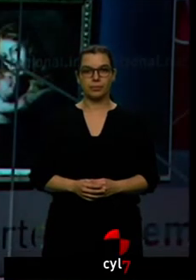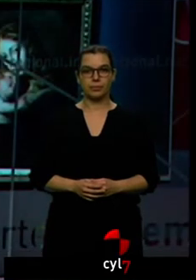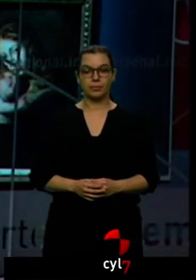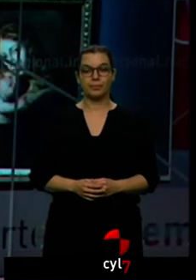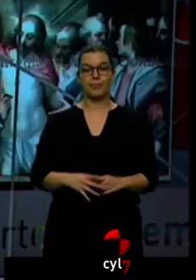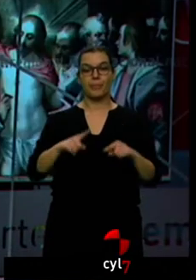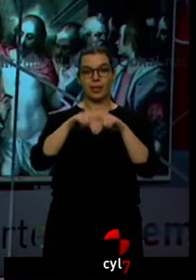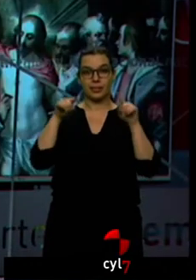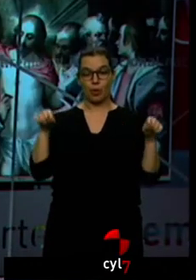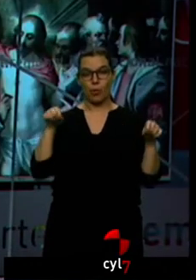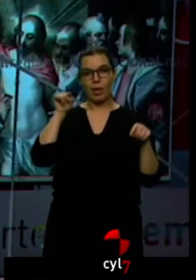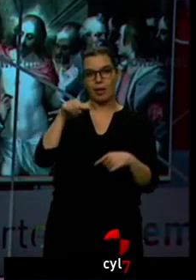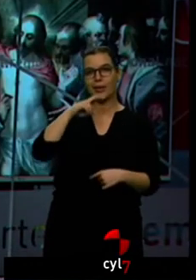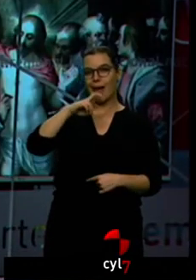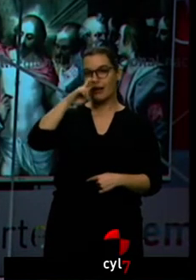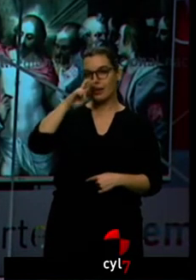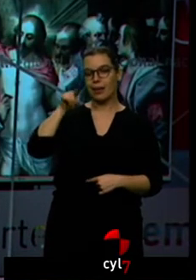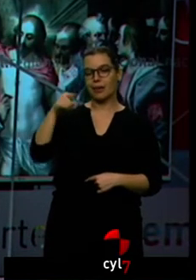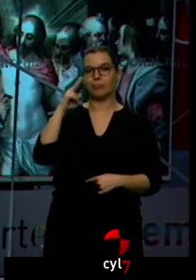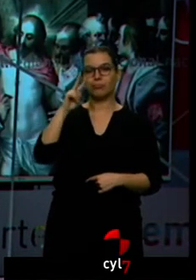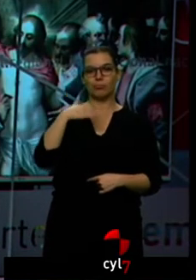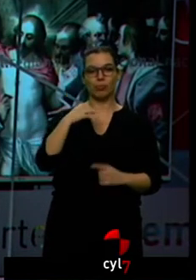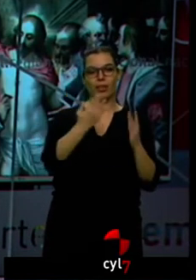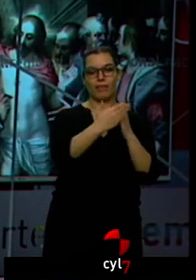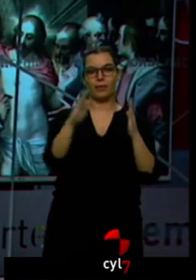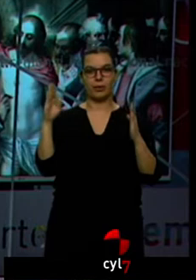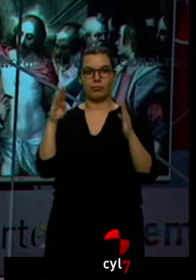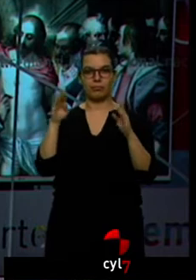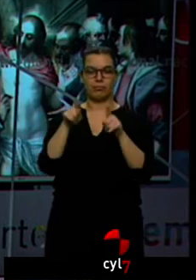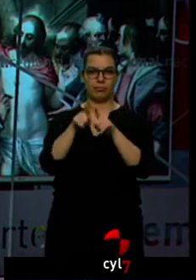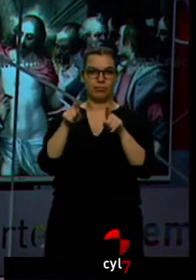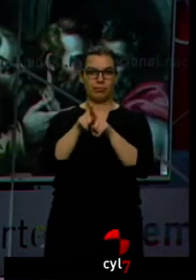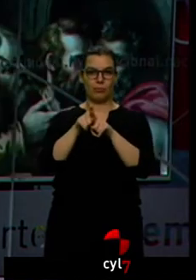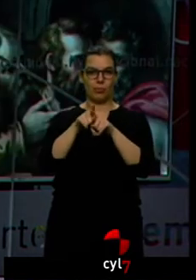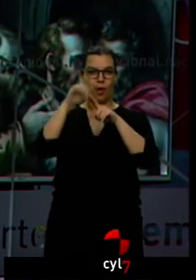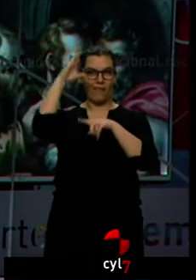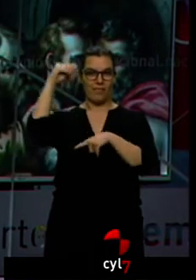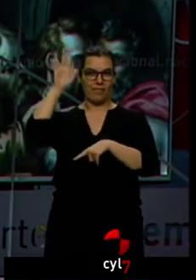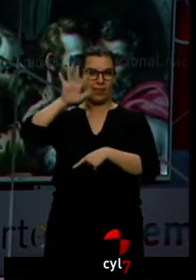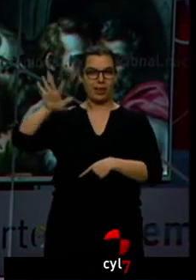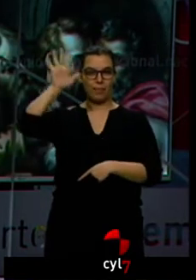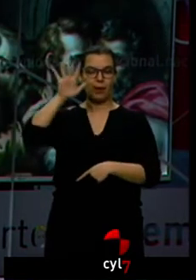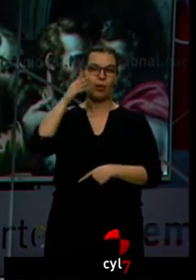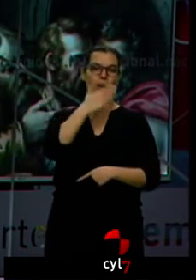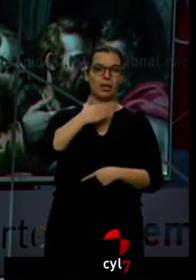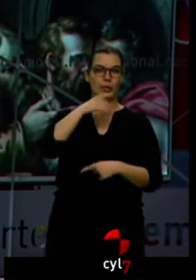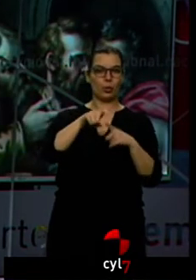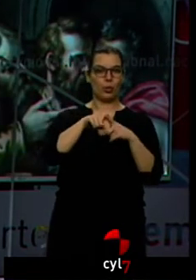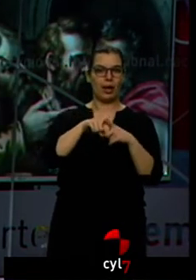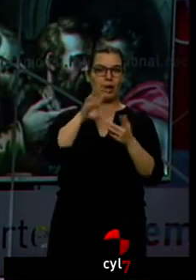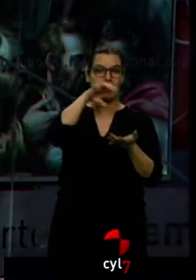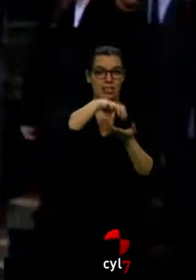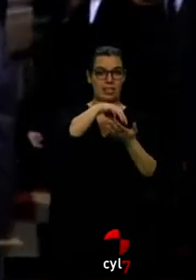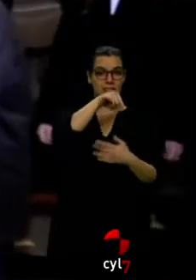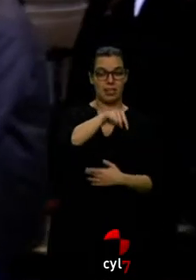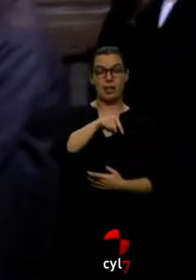Segovia, su catedral, ya luce su colección de pintura flamenca y de la Escuela Castellana. Se encuentra debajo del claustro